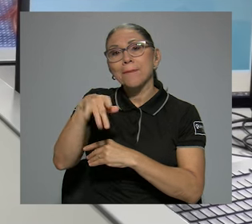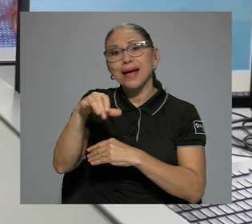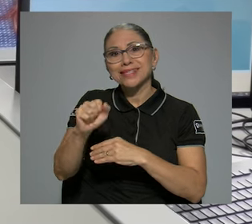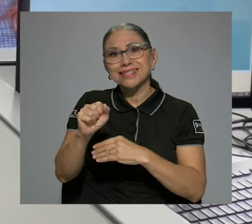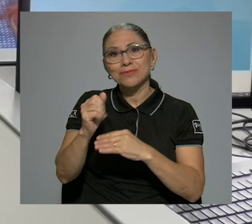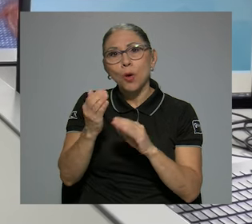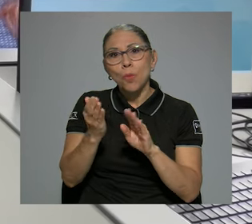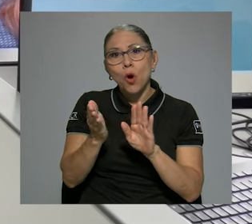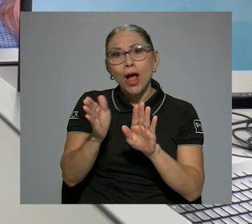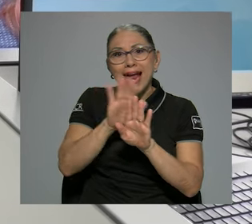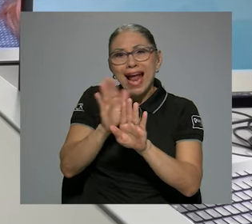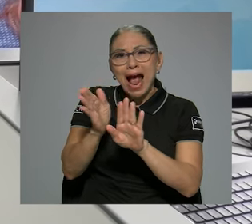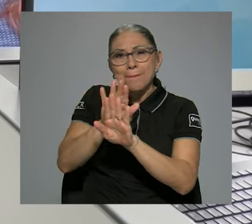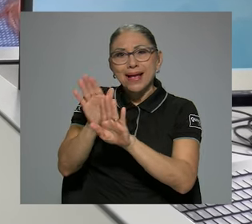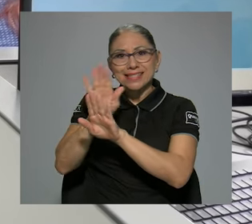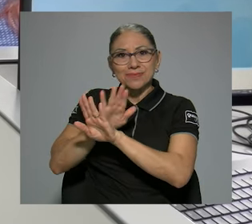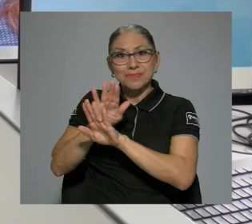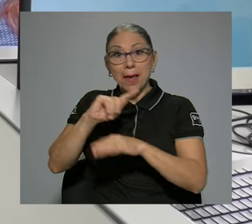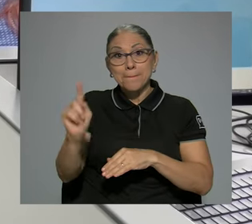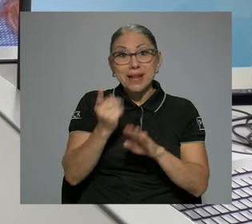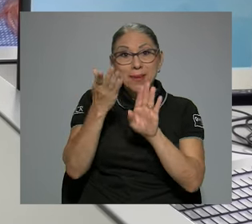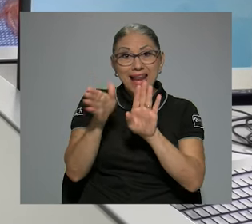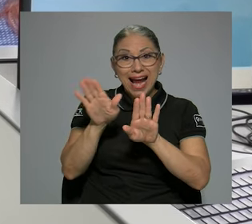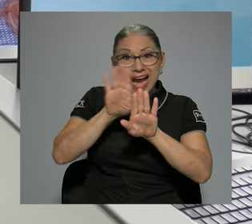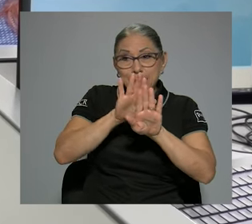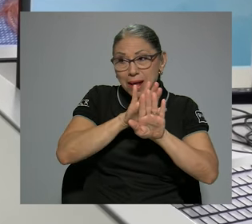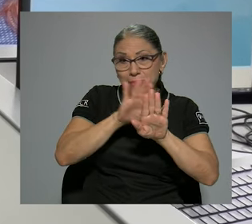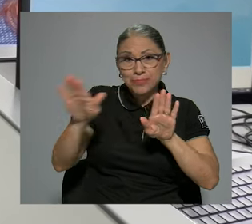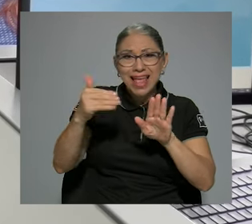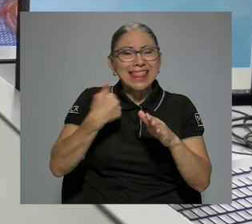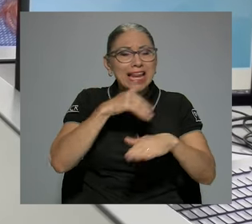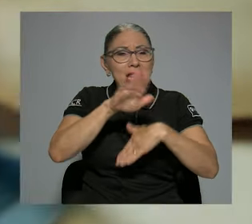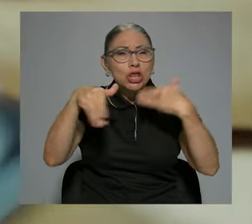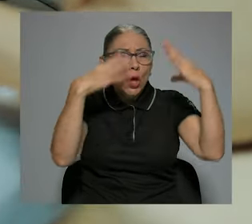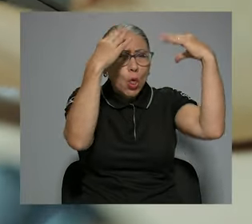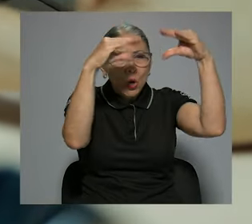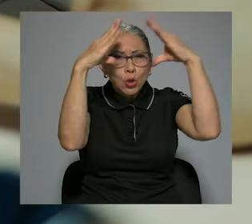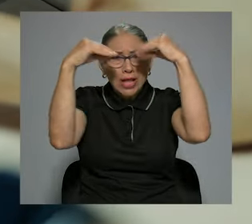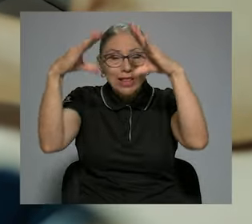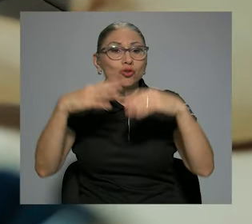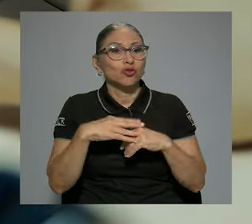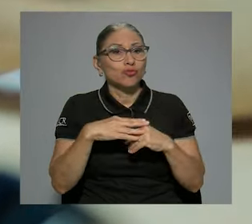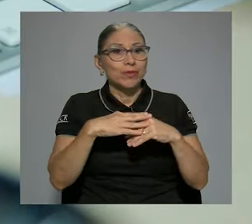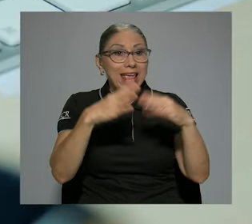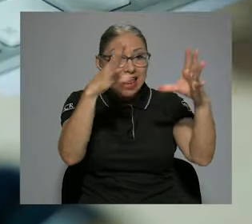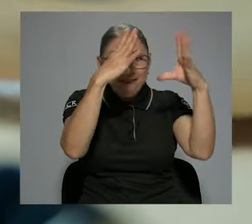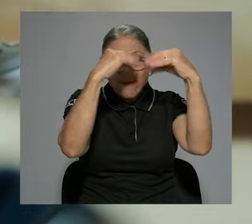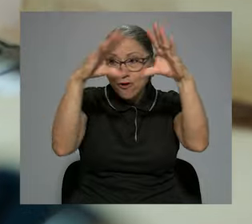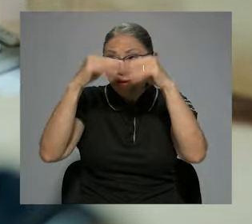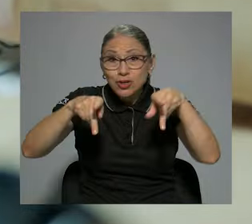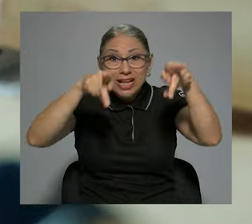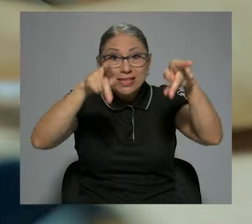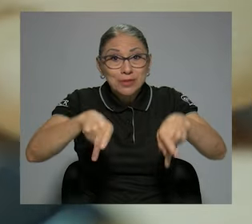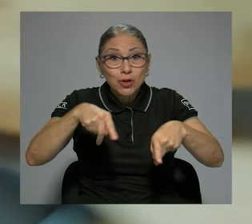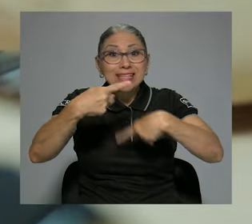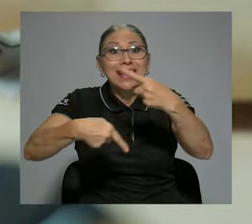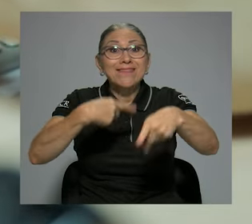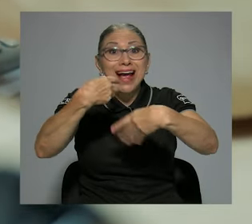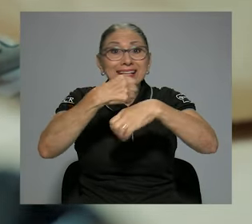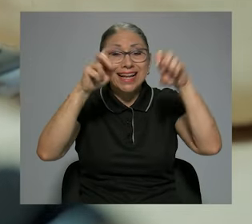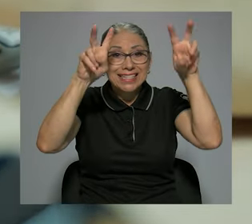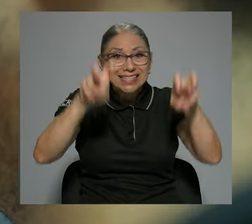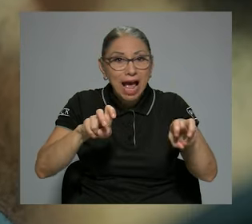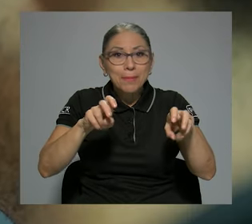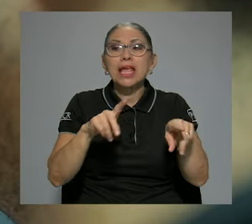capas. La primera de ellas alberga todos los datos, desde la información de los aplicantes, los ítems